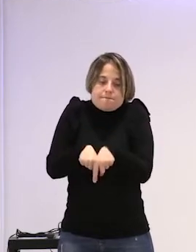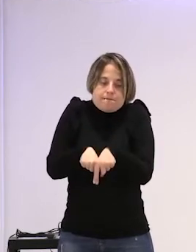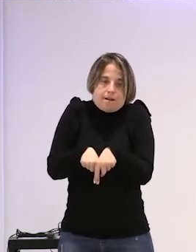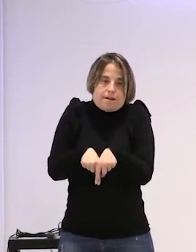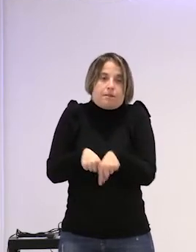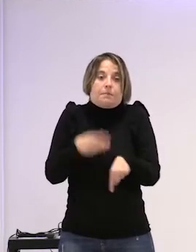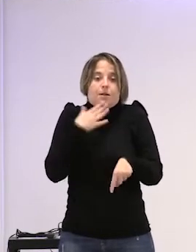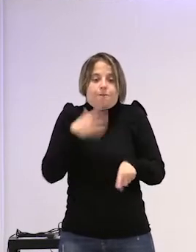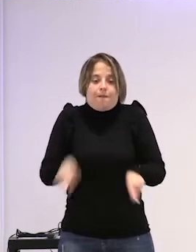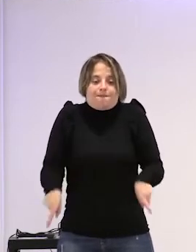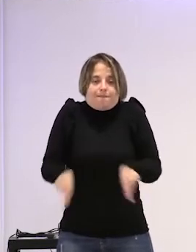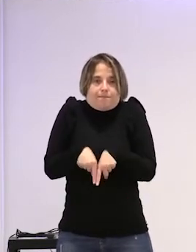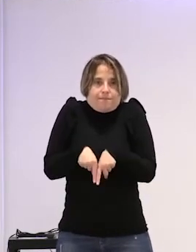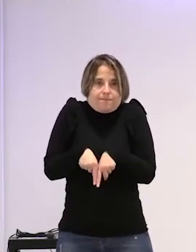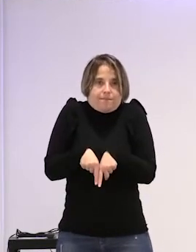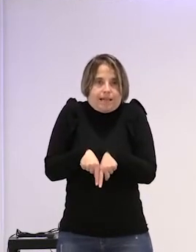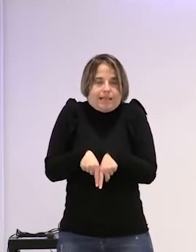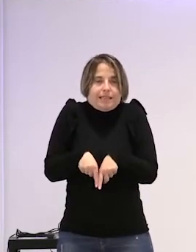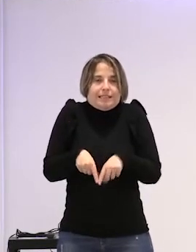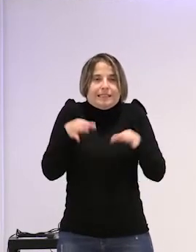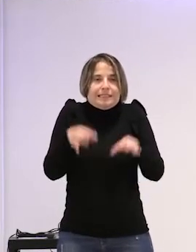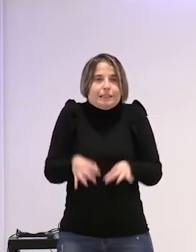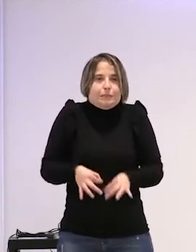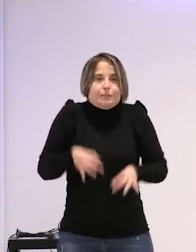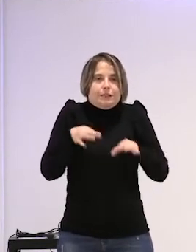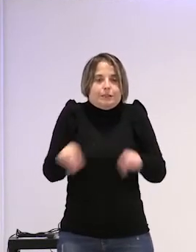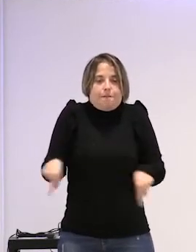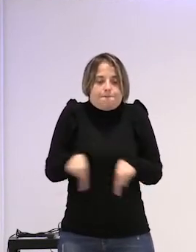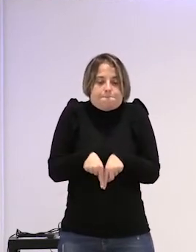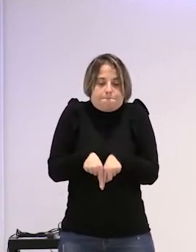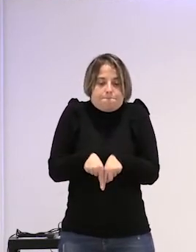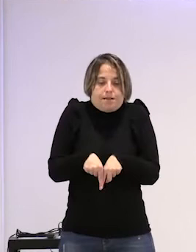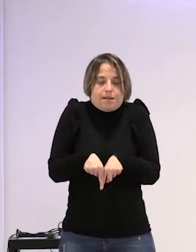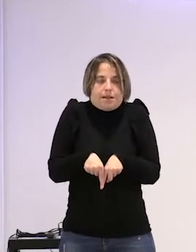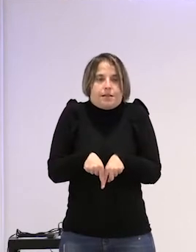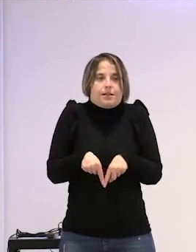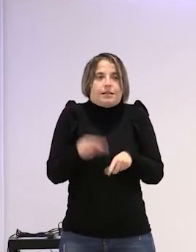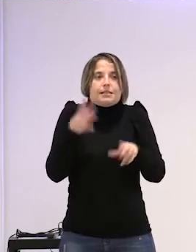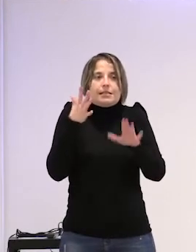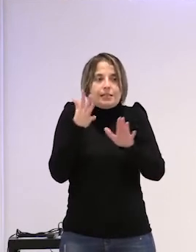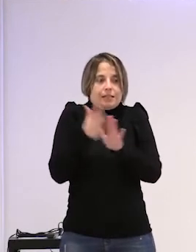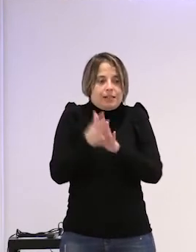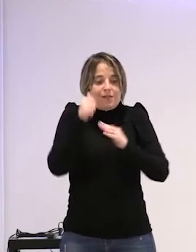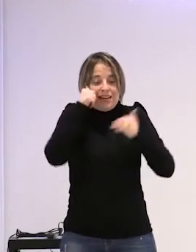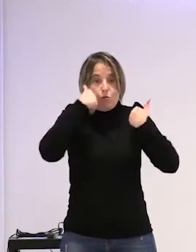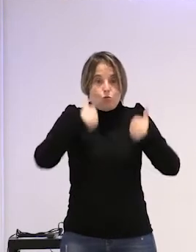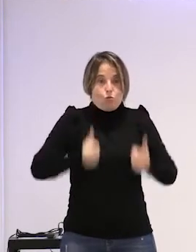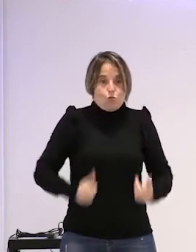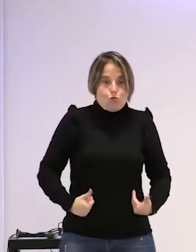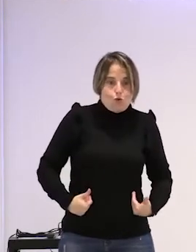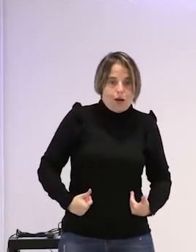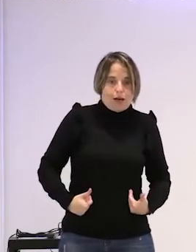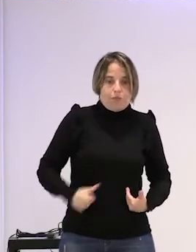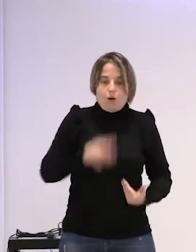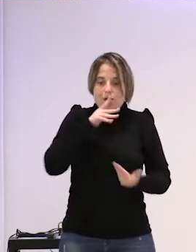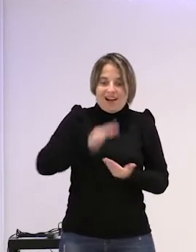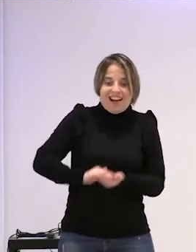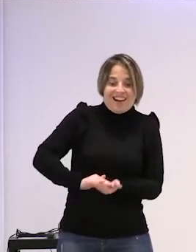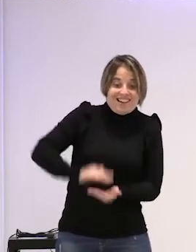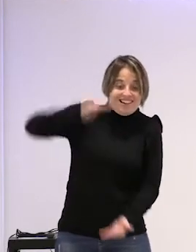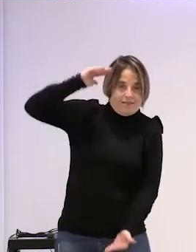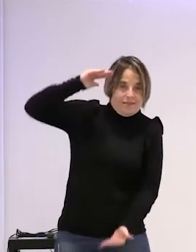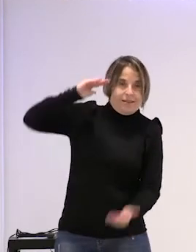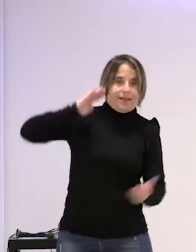cierran las piernas constantemente esto lleva a que todo tu cuerpo que está creciendo en la